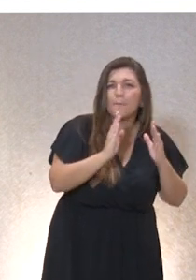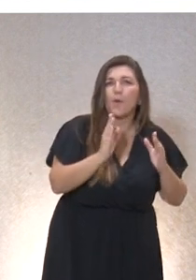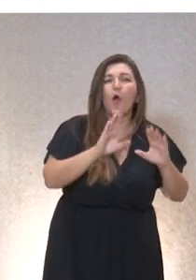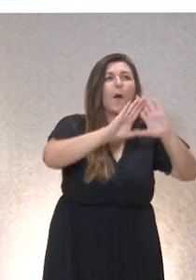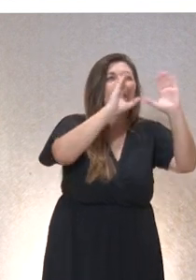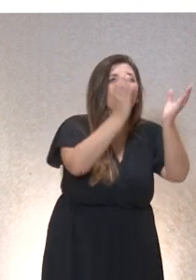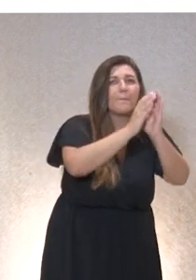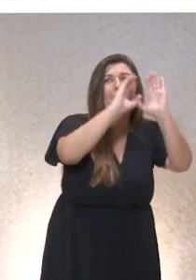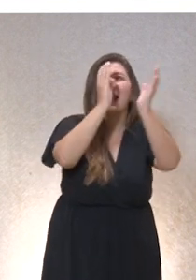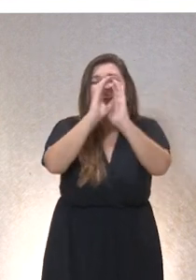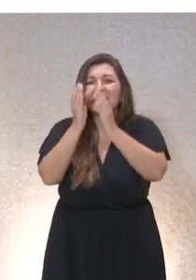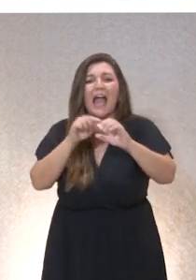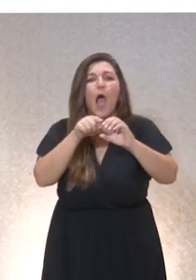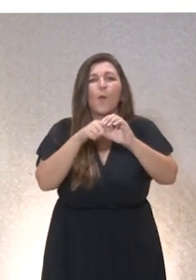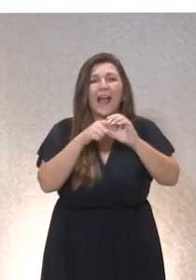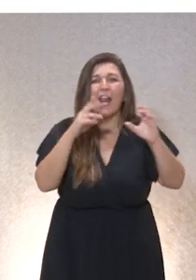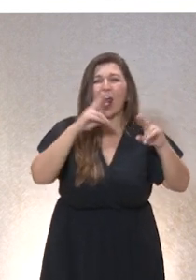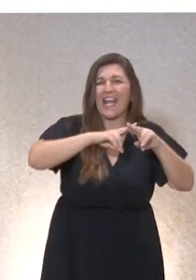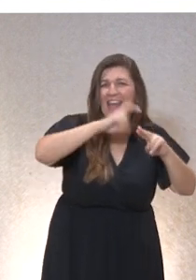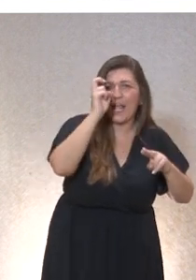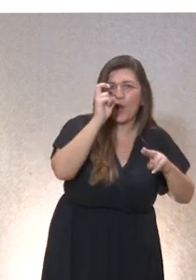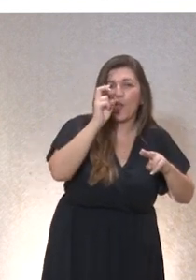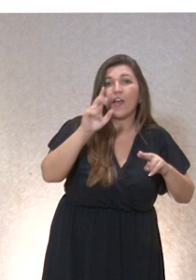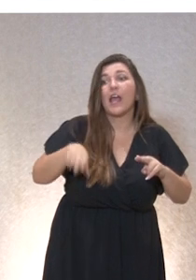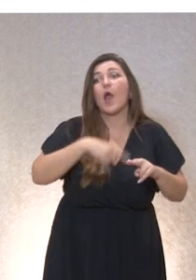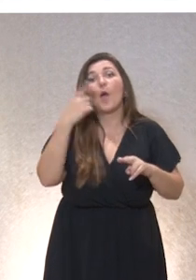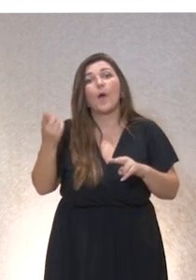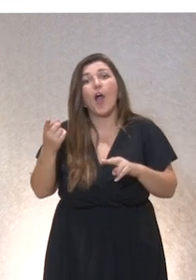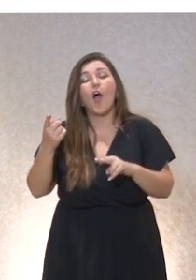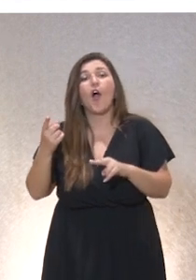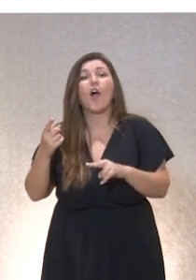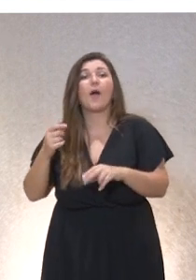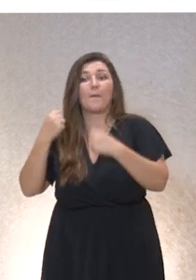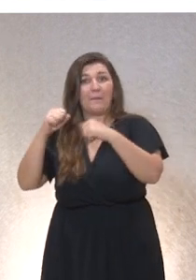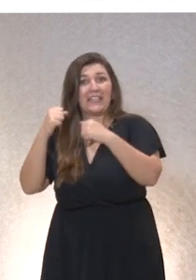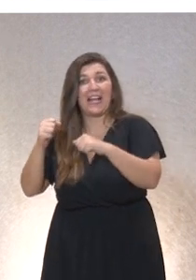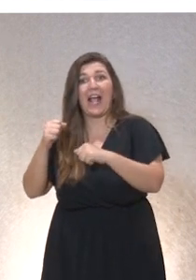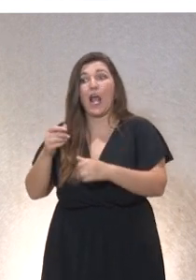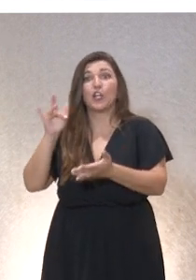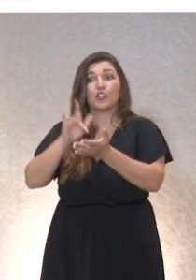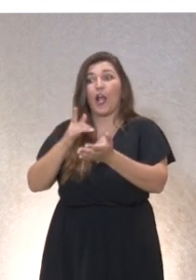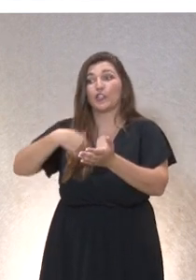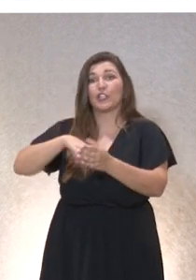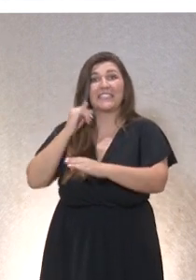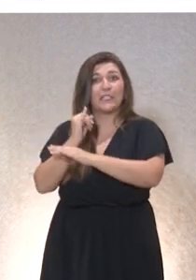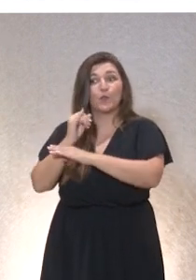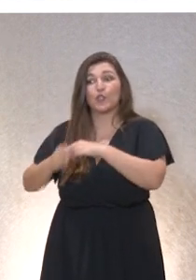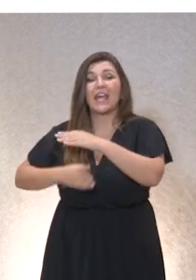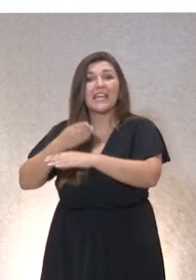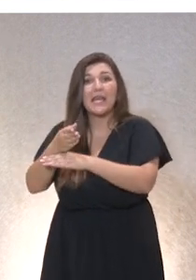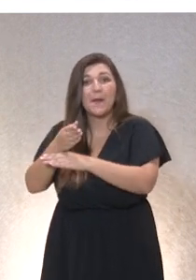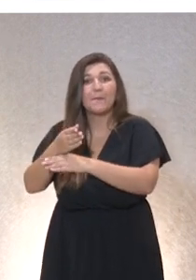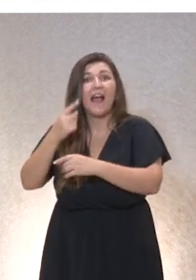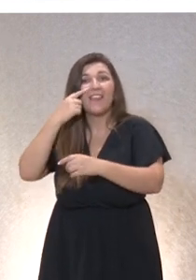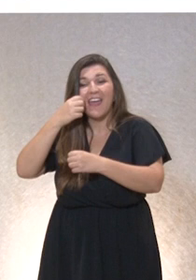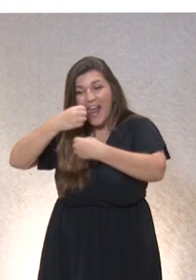planetas, los agujeros negros. Y luego hay física aplicada. Cuando en el instituto nos llevaban al laboratorio y aplicábamos la